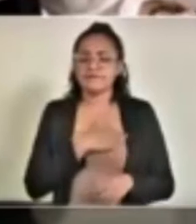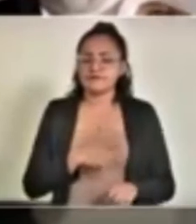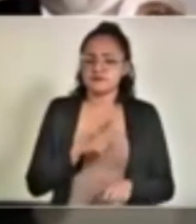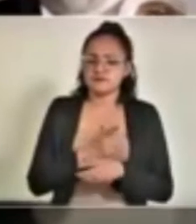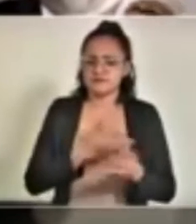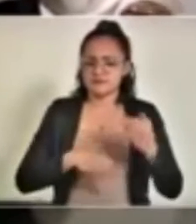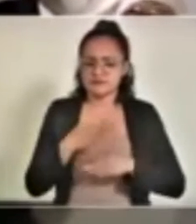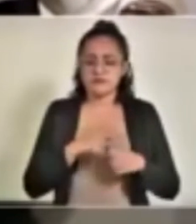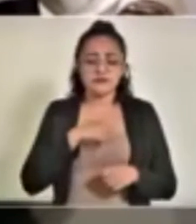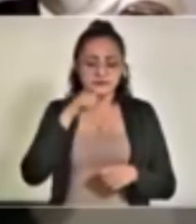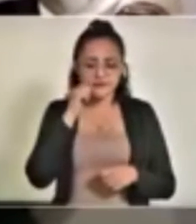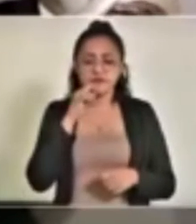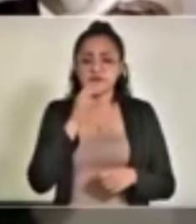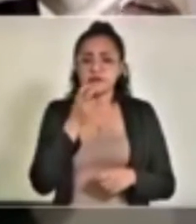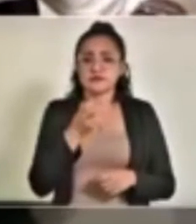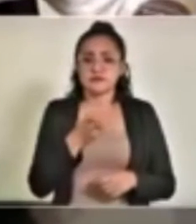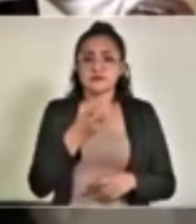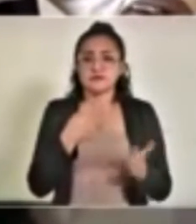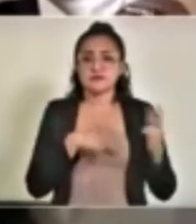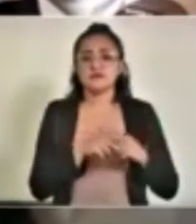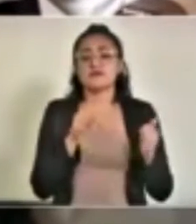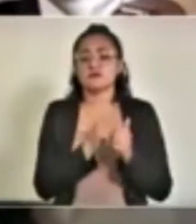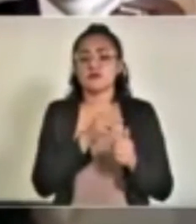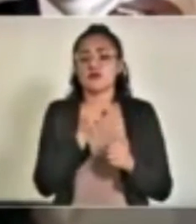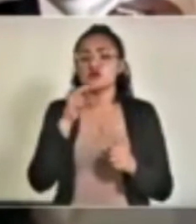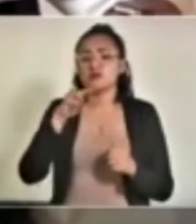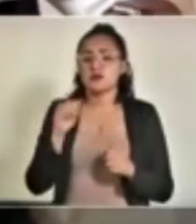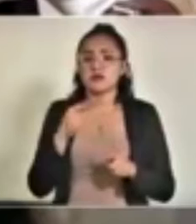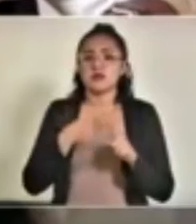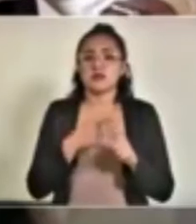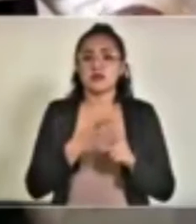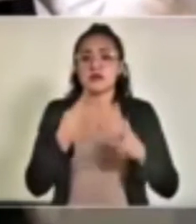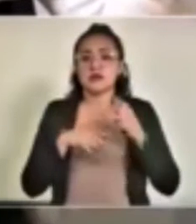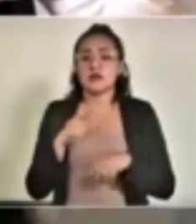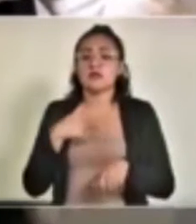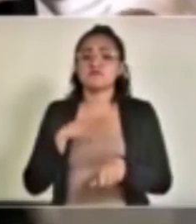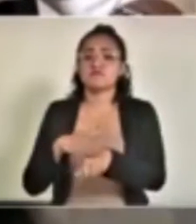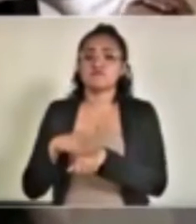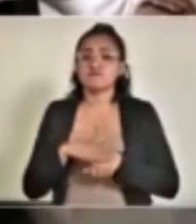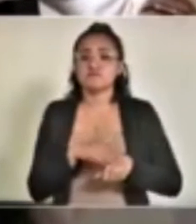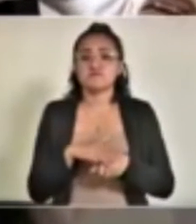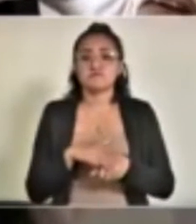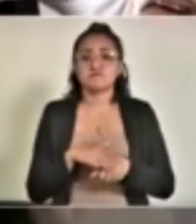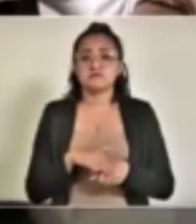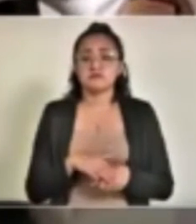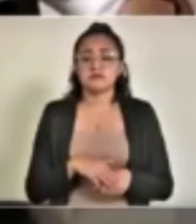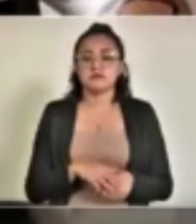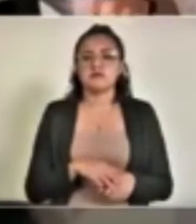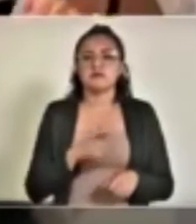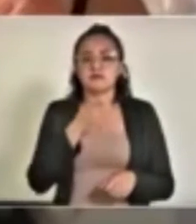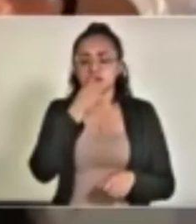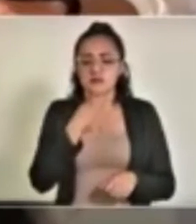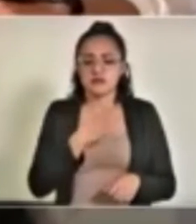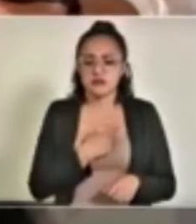Ayer justamente estábamos checando el dato con Suma, que son quienes acuden a los llamados a los domicilios. Suma